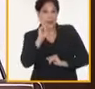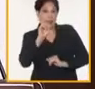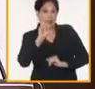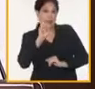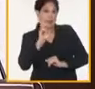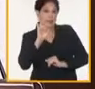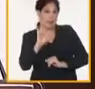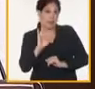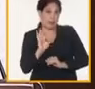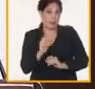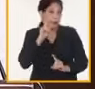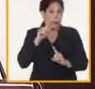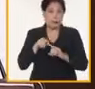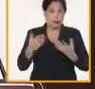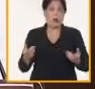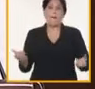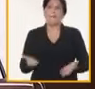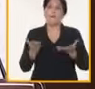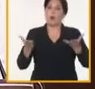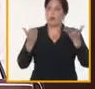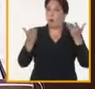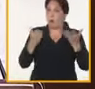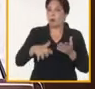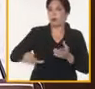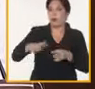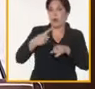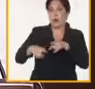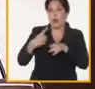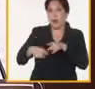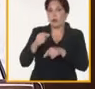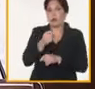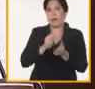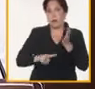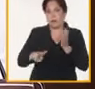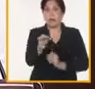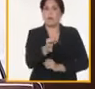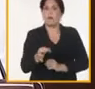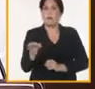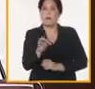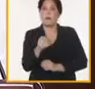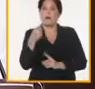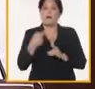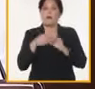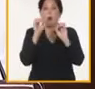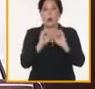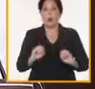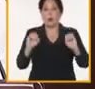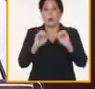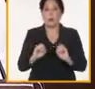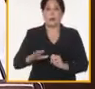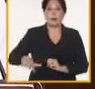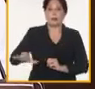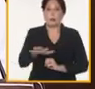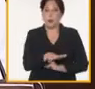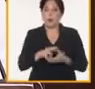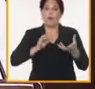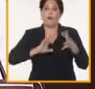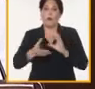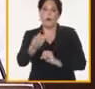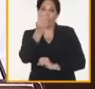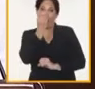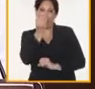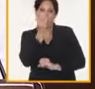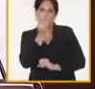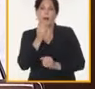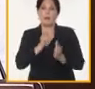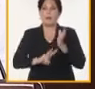como objetivo promover la movilización de los recursos de cada territorio y organizar los actores de los sistemas alimentarios